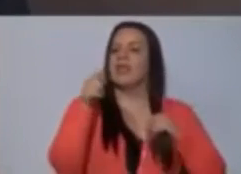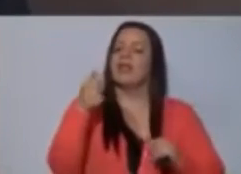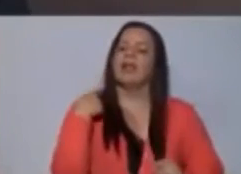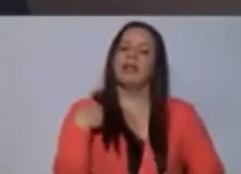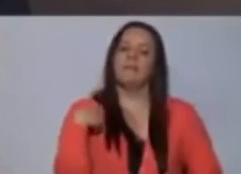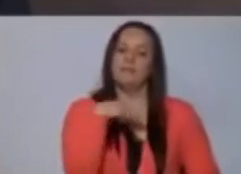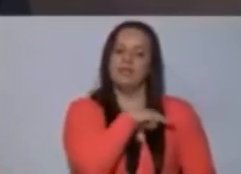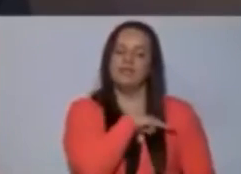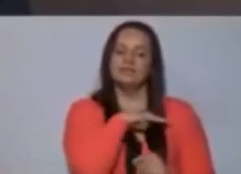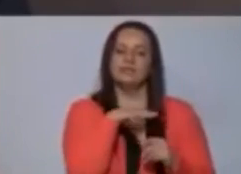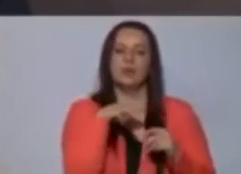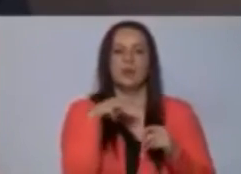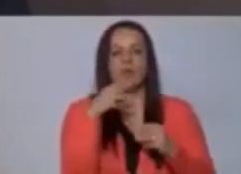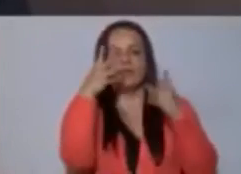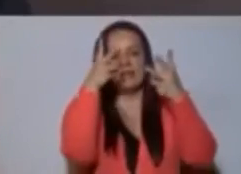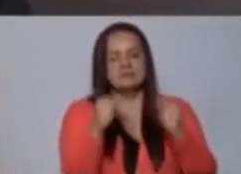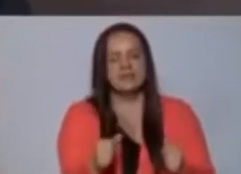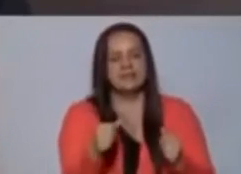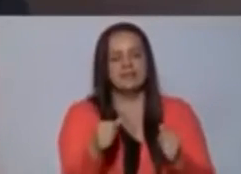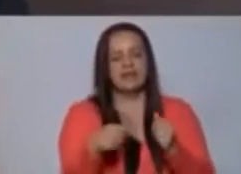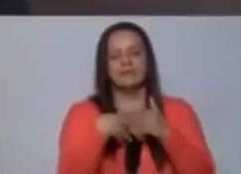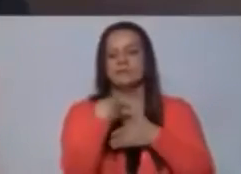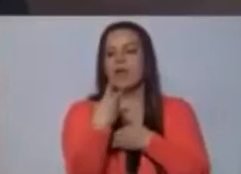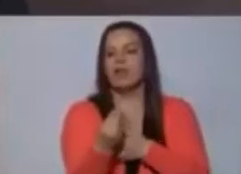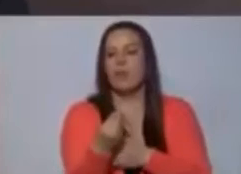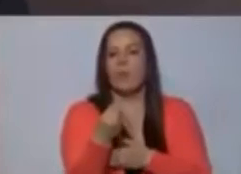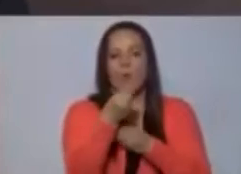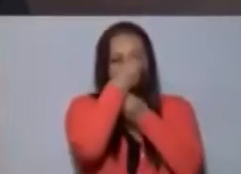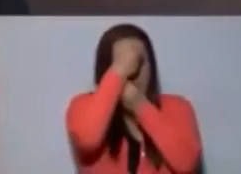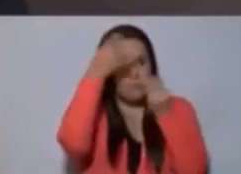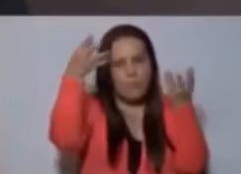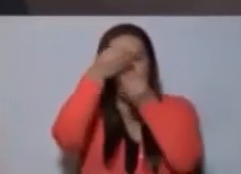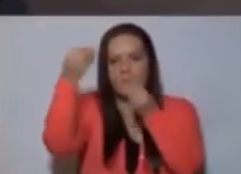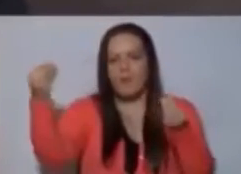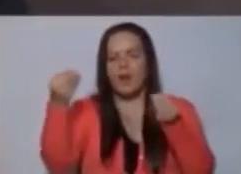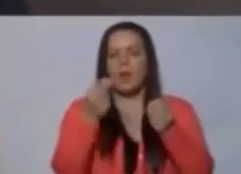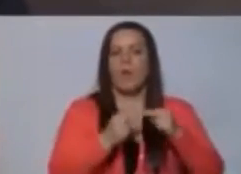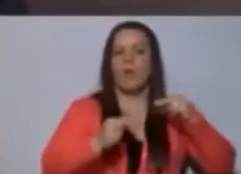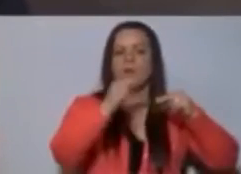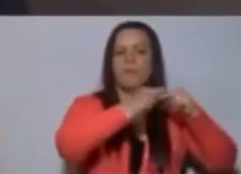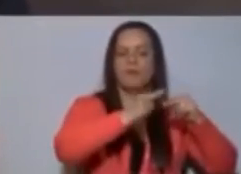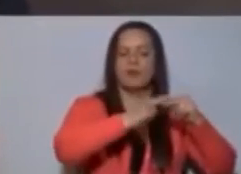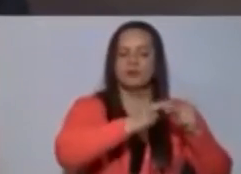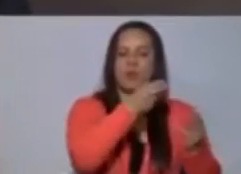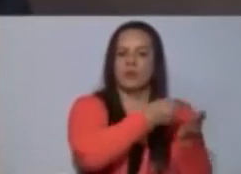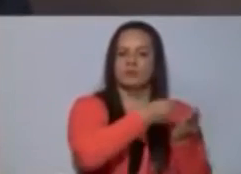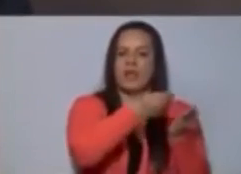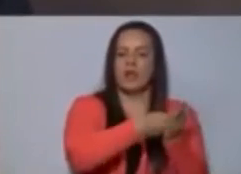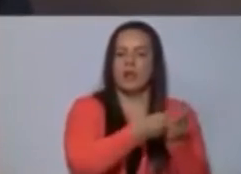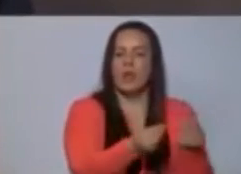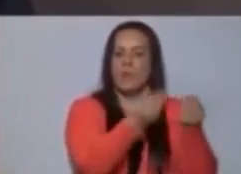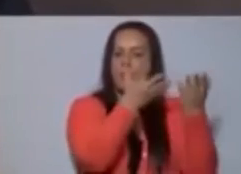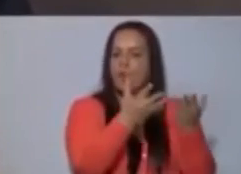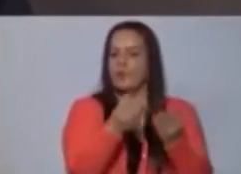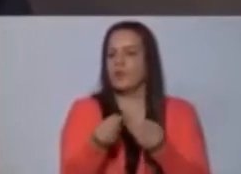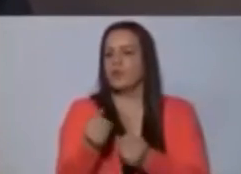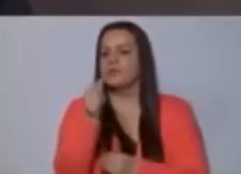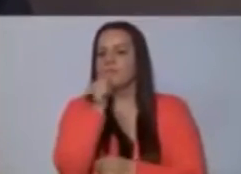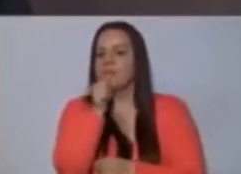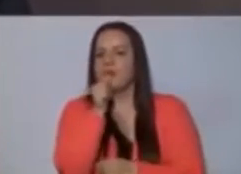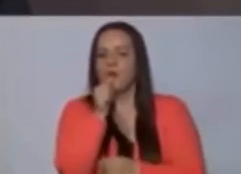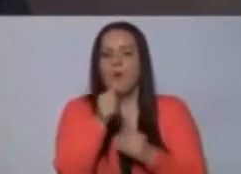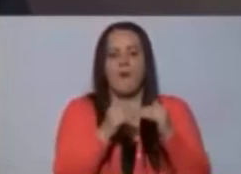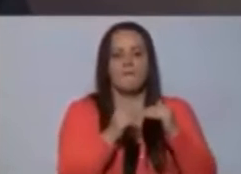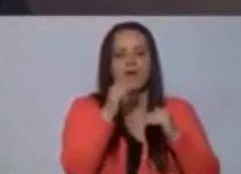a salir a anunciar un impuesto a todos los salarios del sector público y sector privado mayores a 500